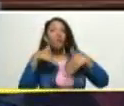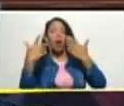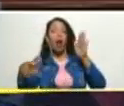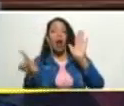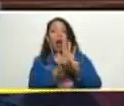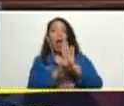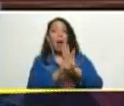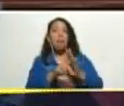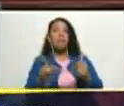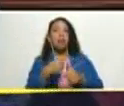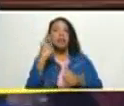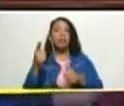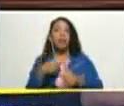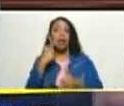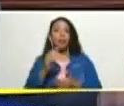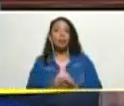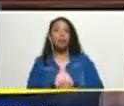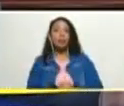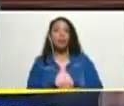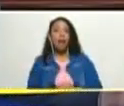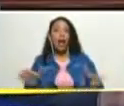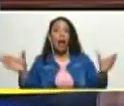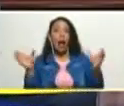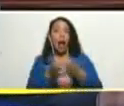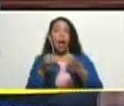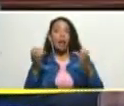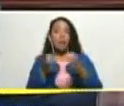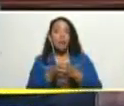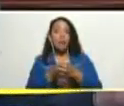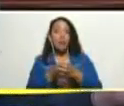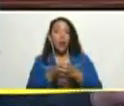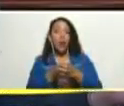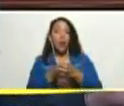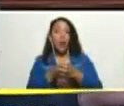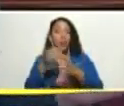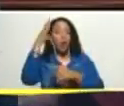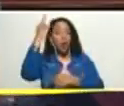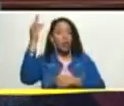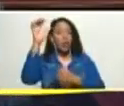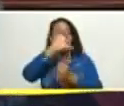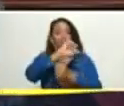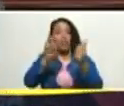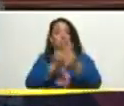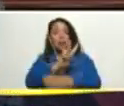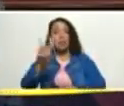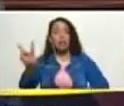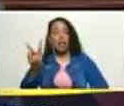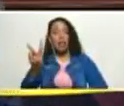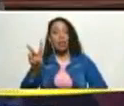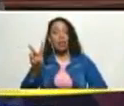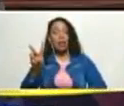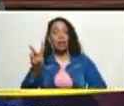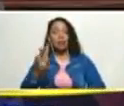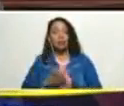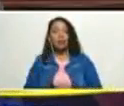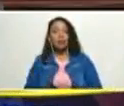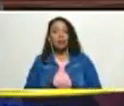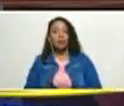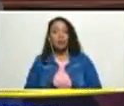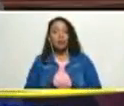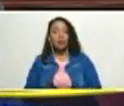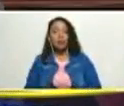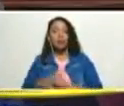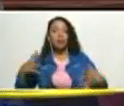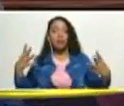leyes principales y que el equipo del consejo de vicepresidentes y vicepresidentas acoja la